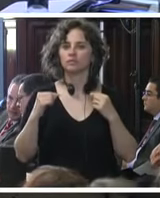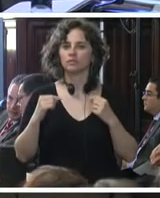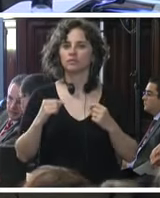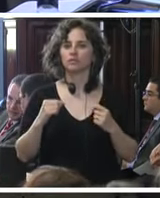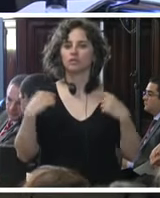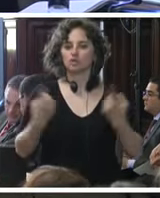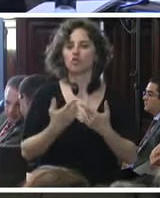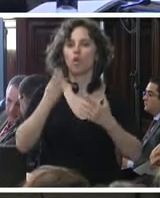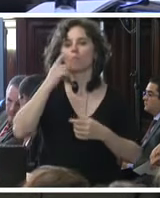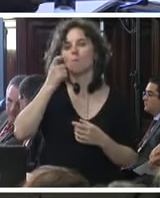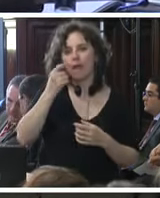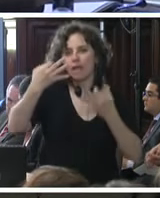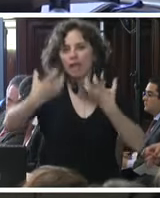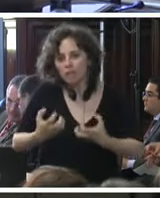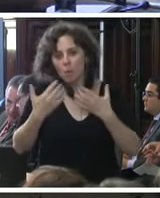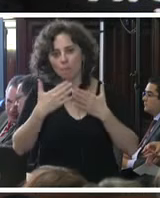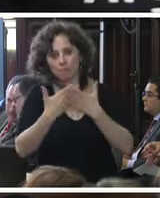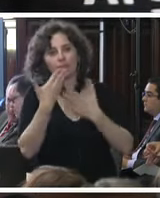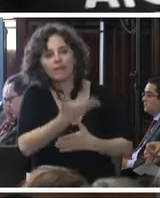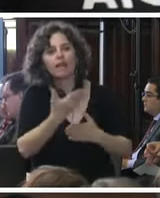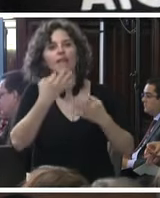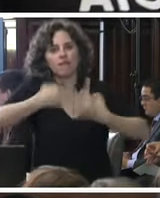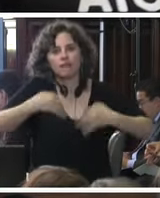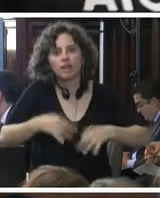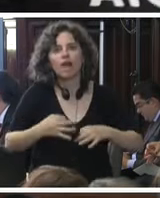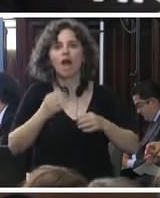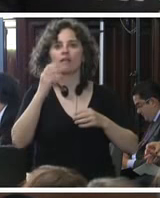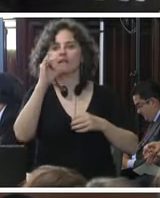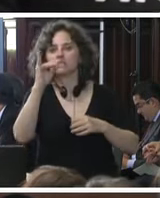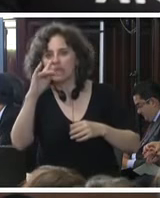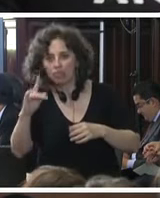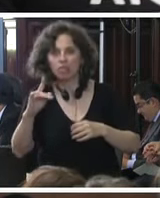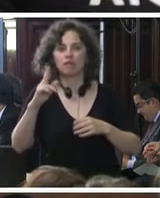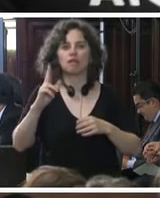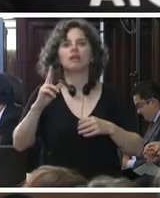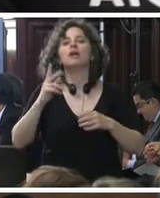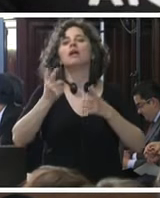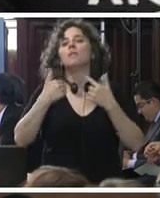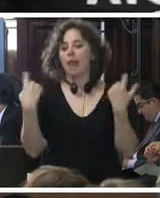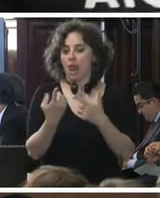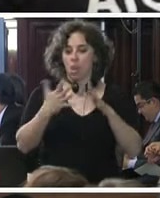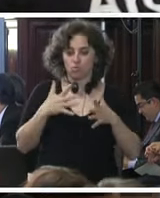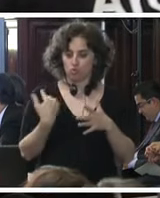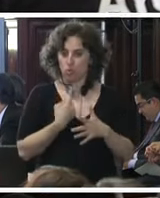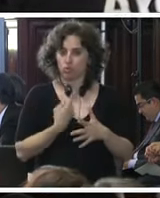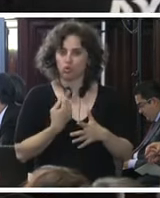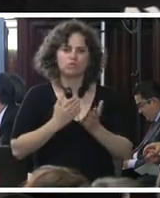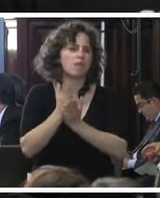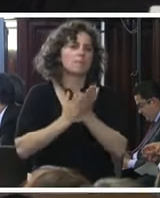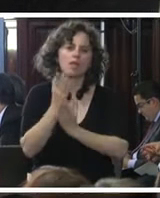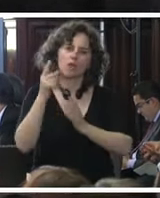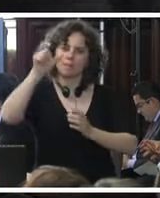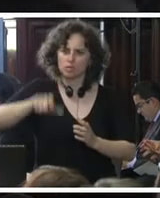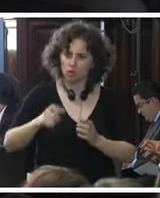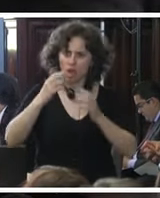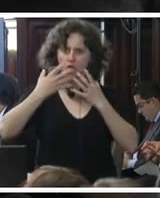queremos pedirle verdad a la CID verdad señores para nosotros han sido siempre unas personas